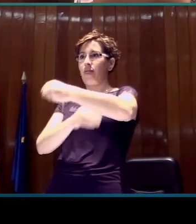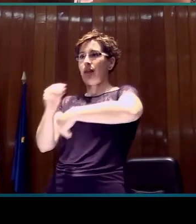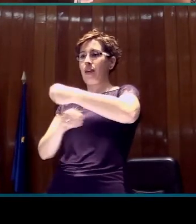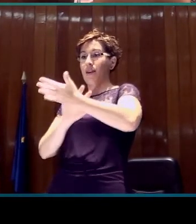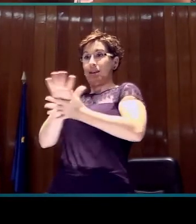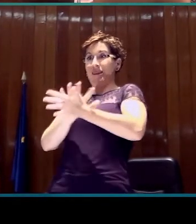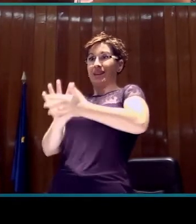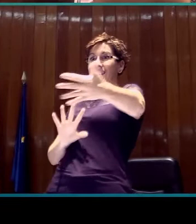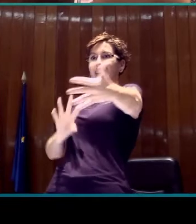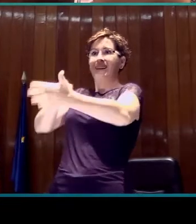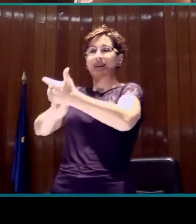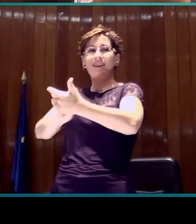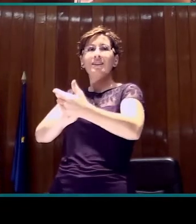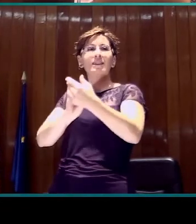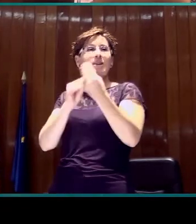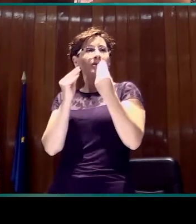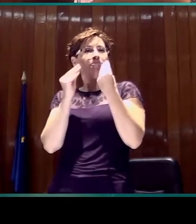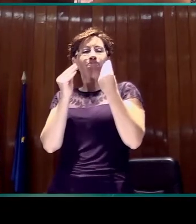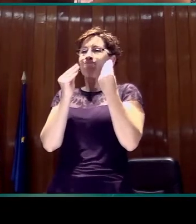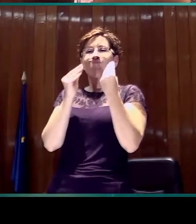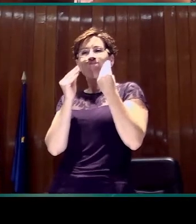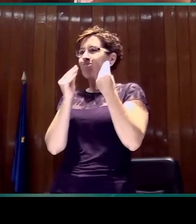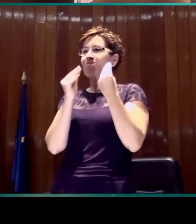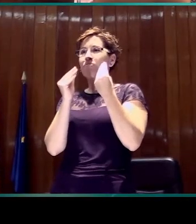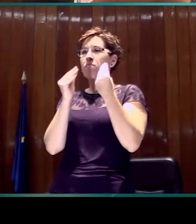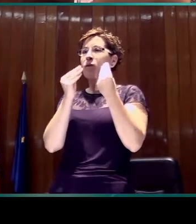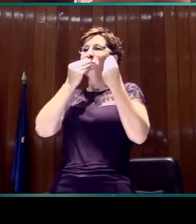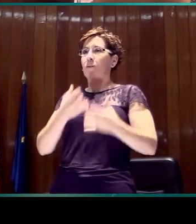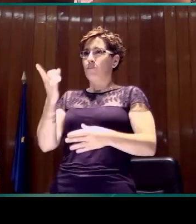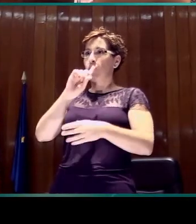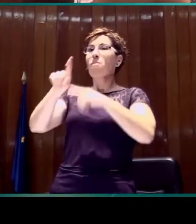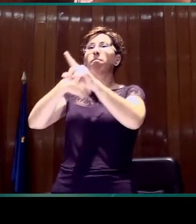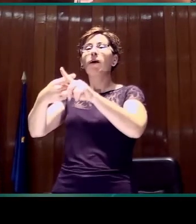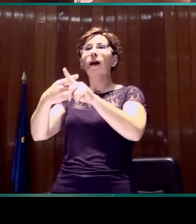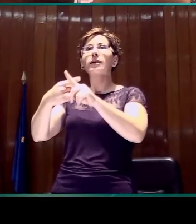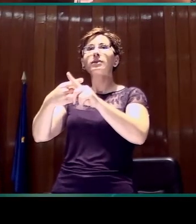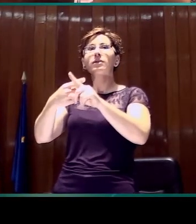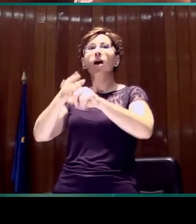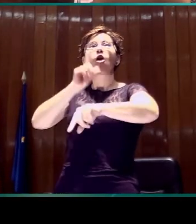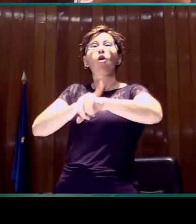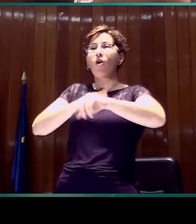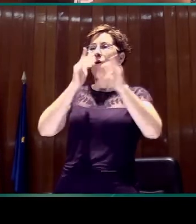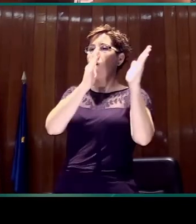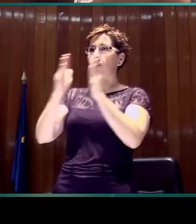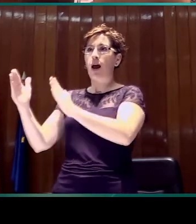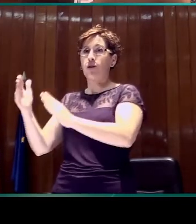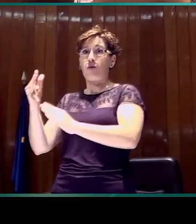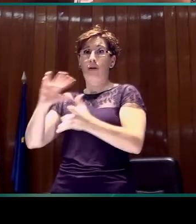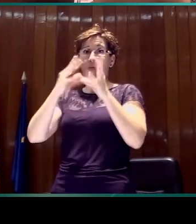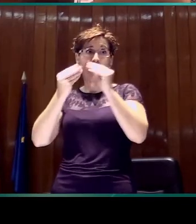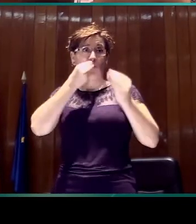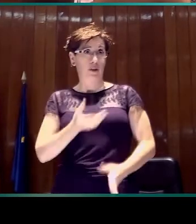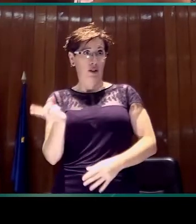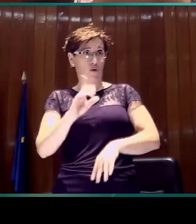signado de interpretación, vinculándolo al horario que no siempre se adapta a sus preferencias. Lo que nos comentan es que es un horario de escasa